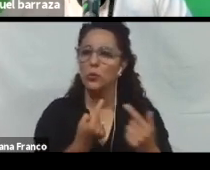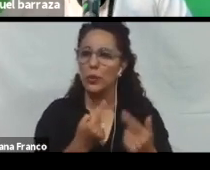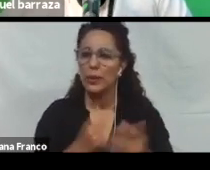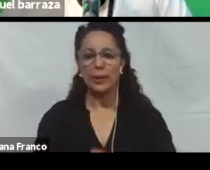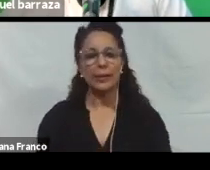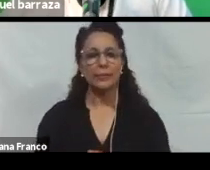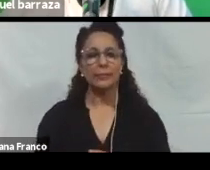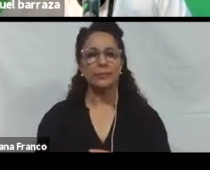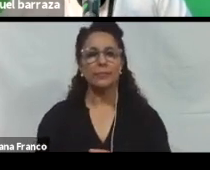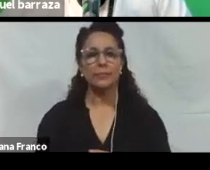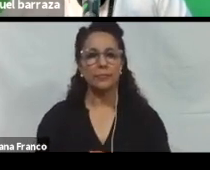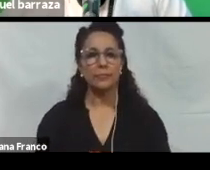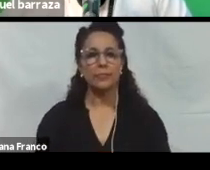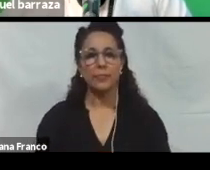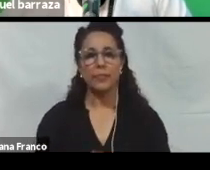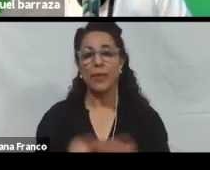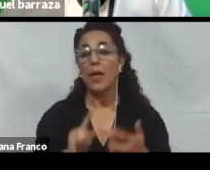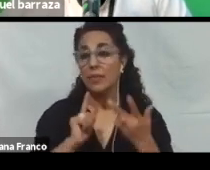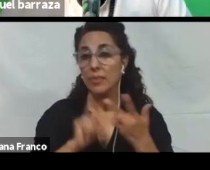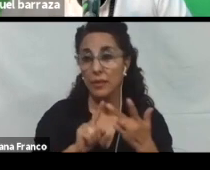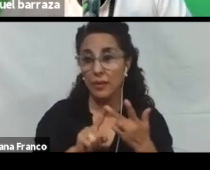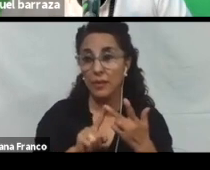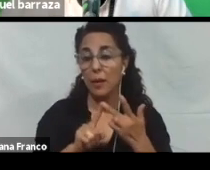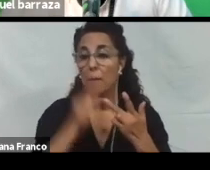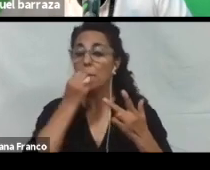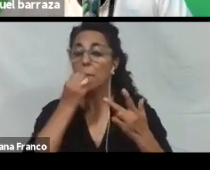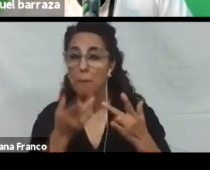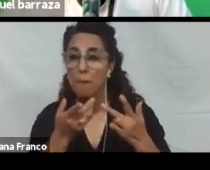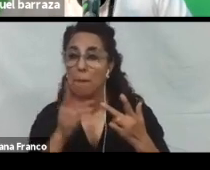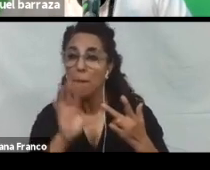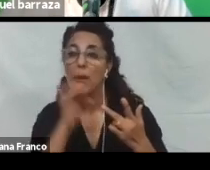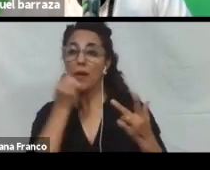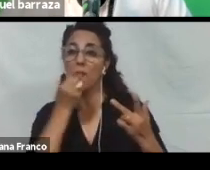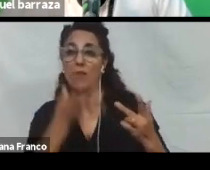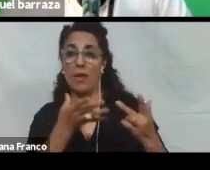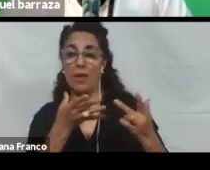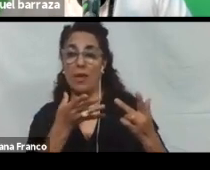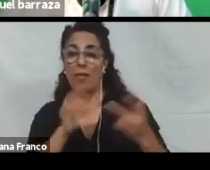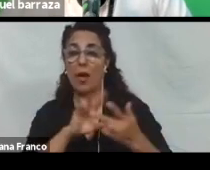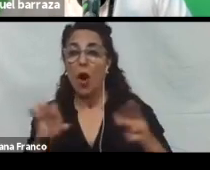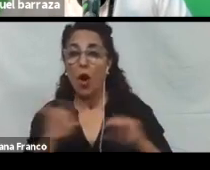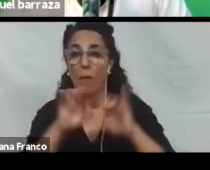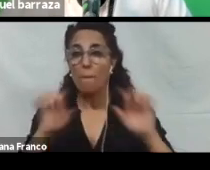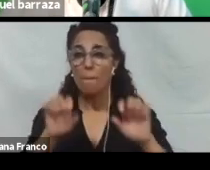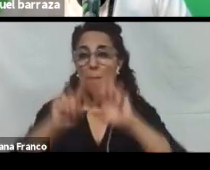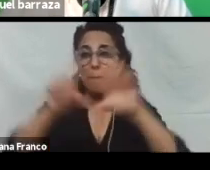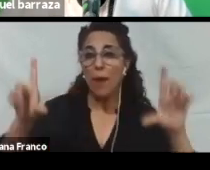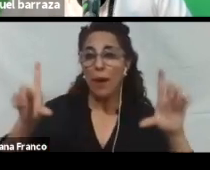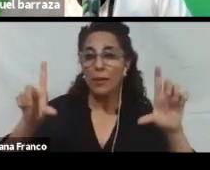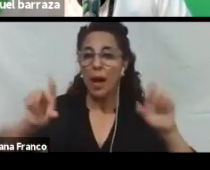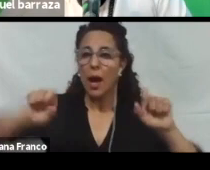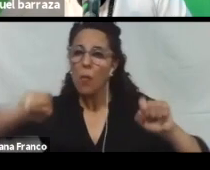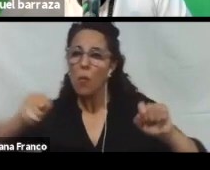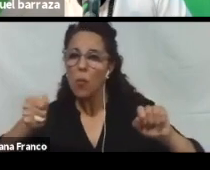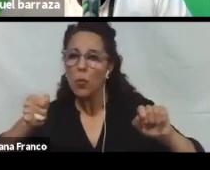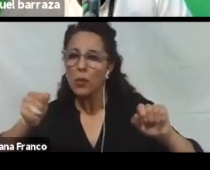Que tiene preferencia de configuración de pantalla. Eso significa que podés ajustar la pantalla, podés